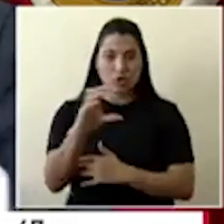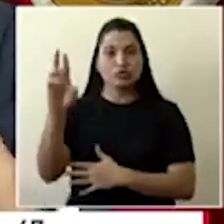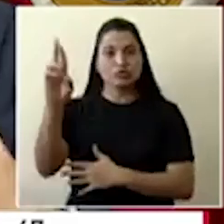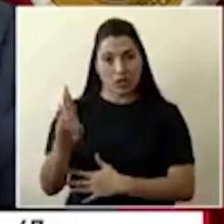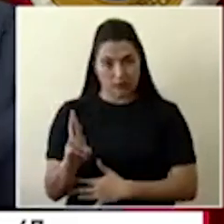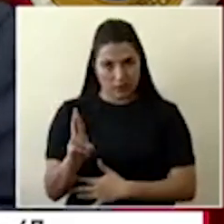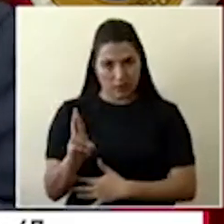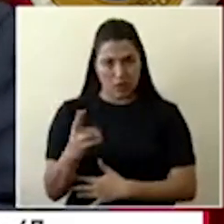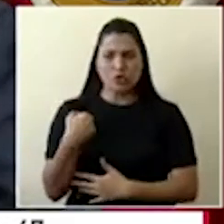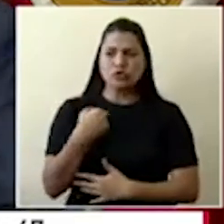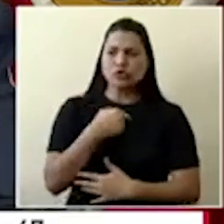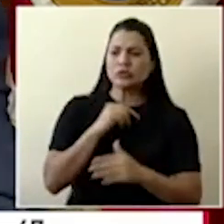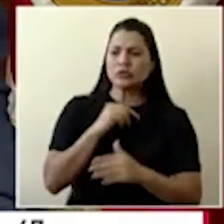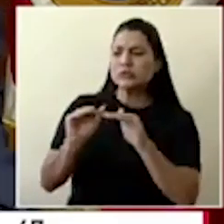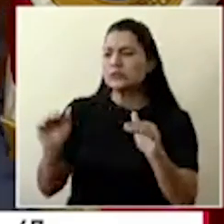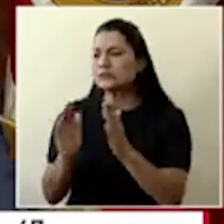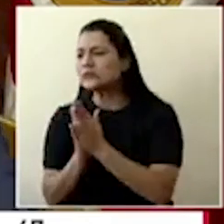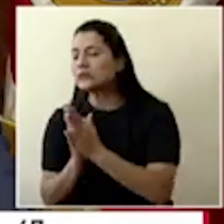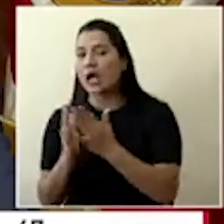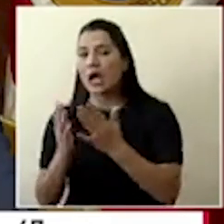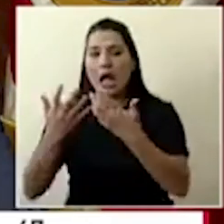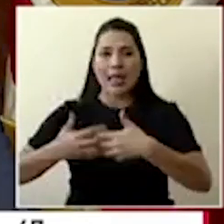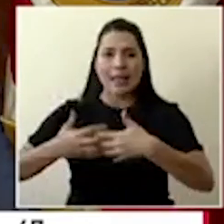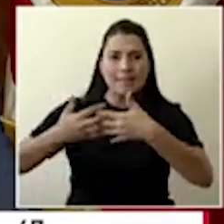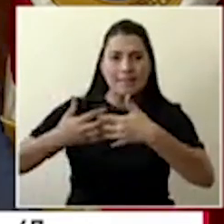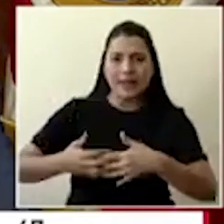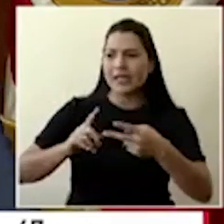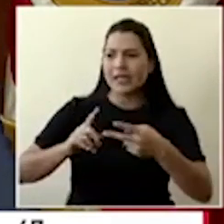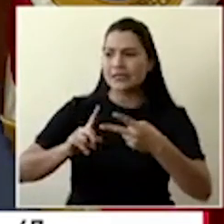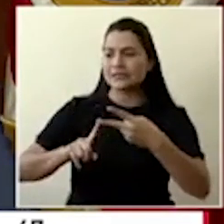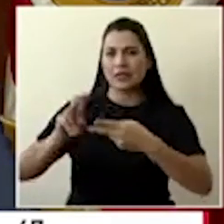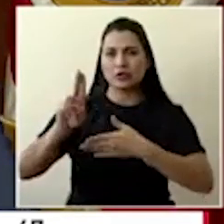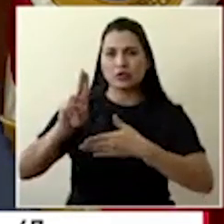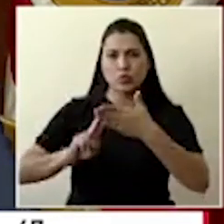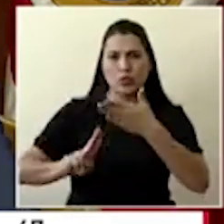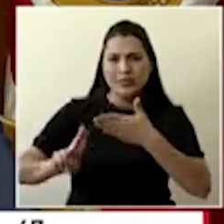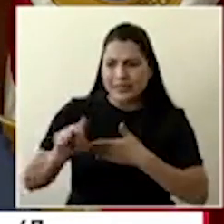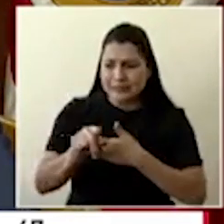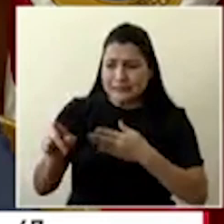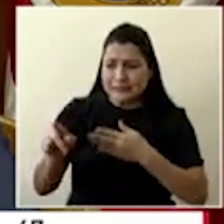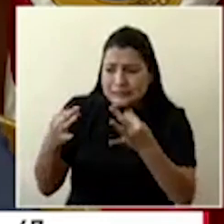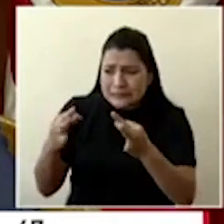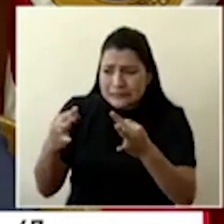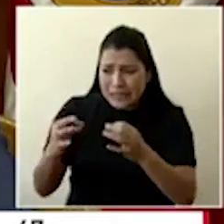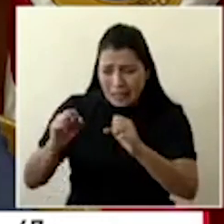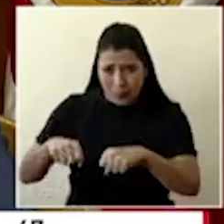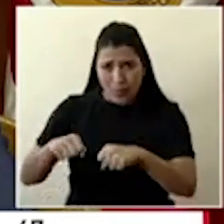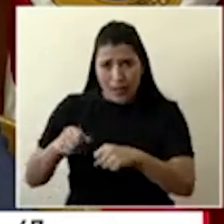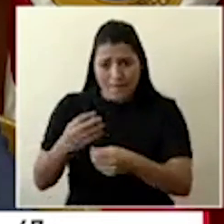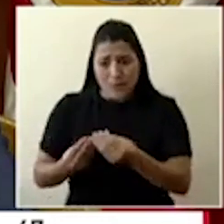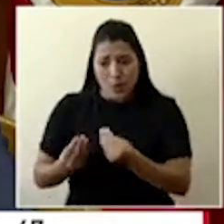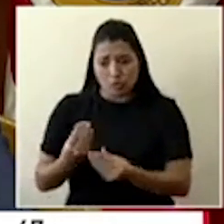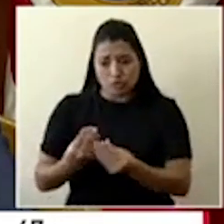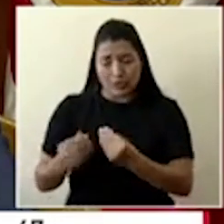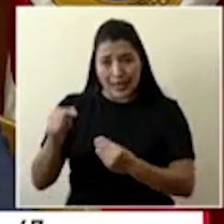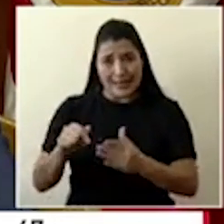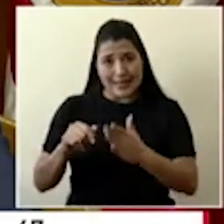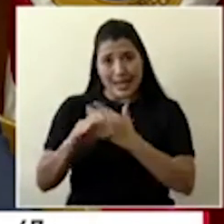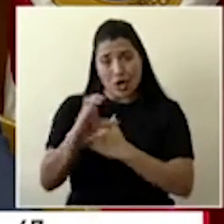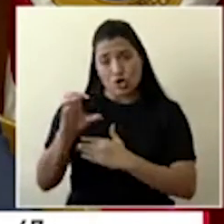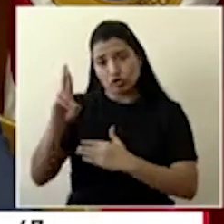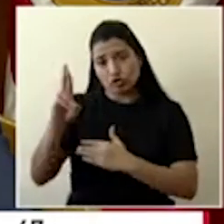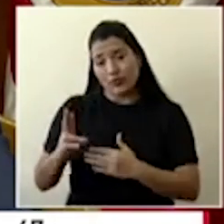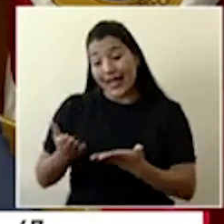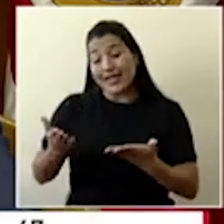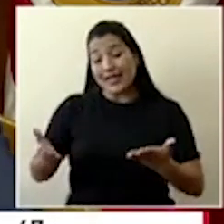sector empresarial, al sector privado, a las universidades de tratar de ir desarrollando capacidad local de producción, de equipo de